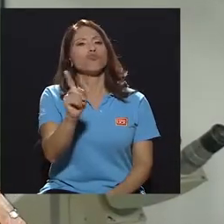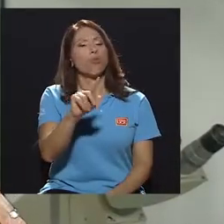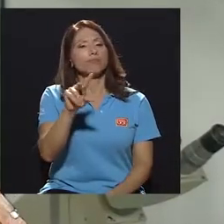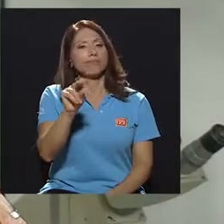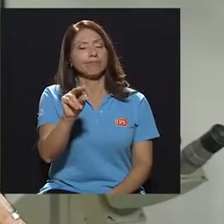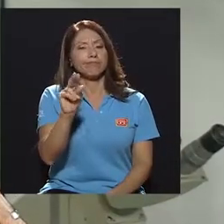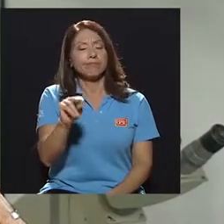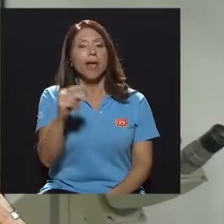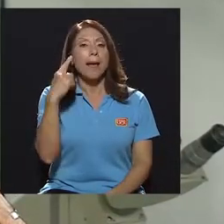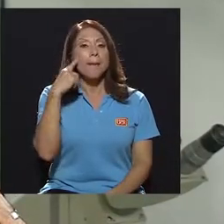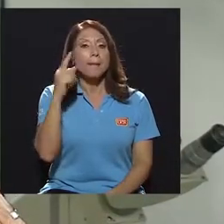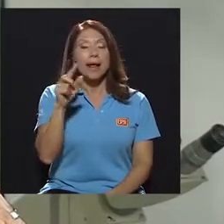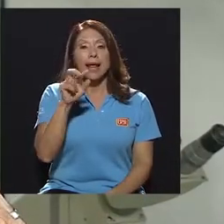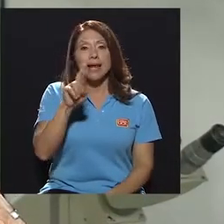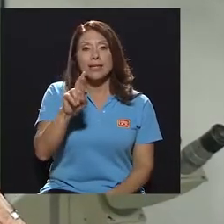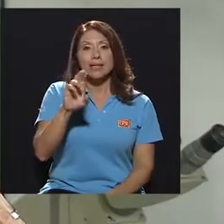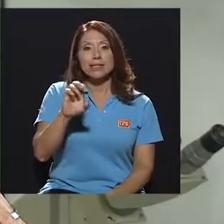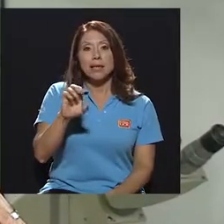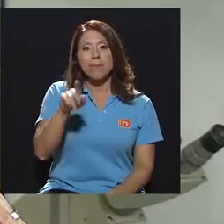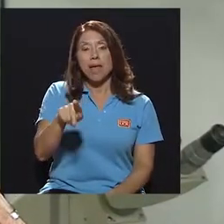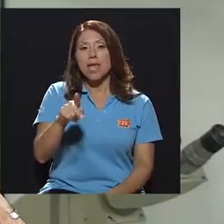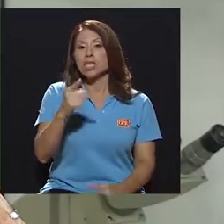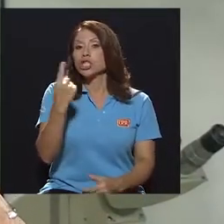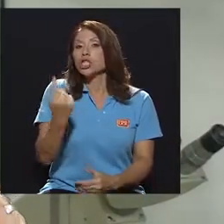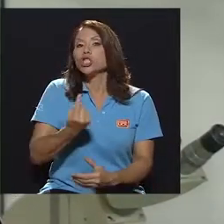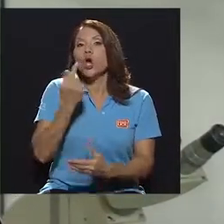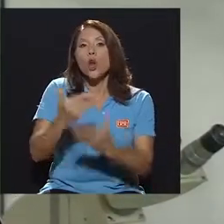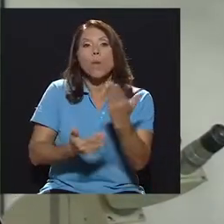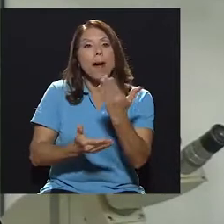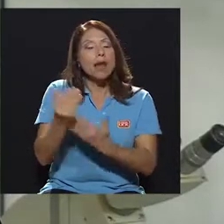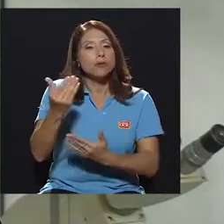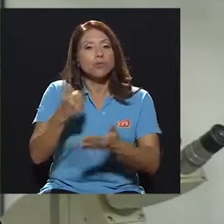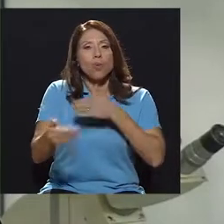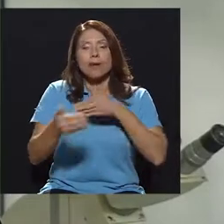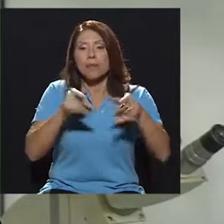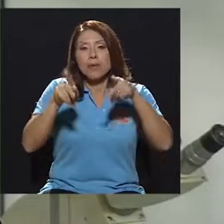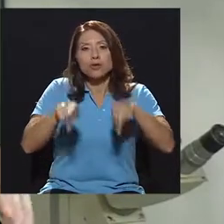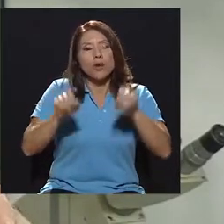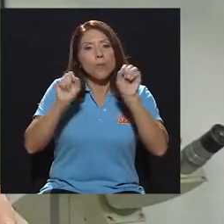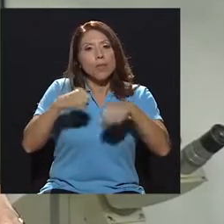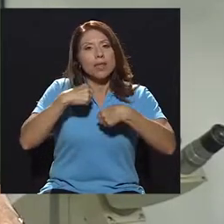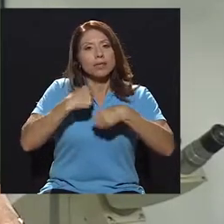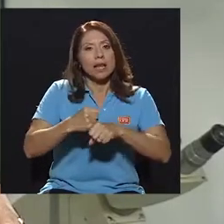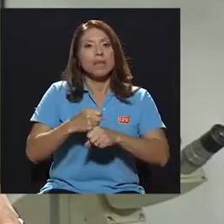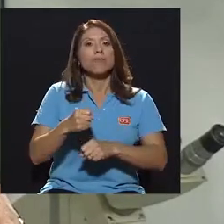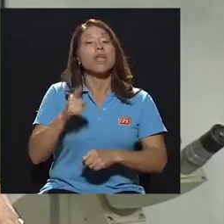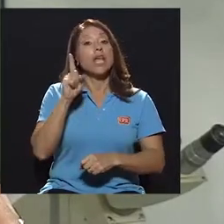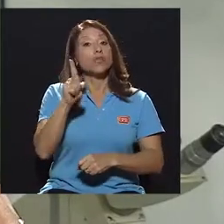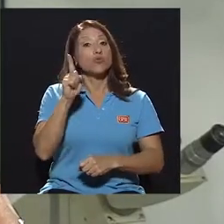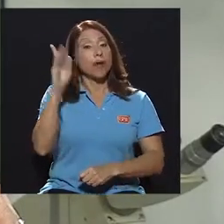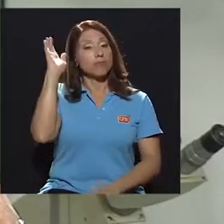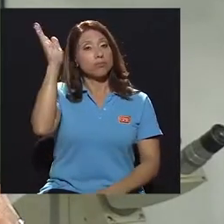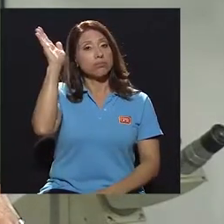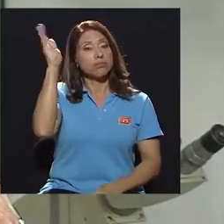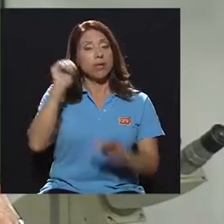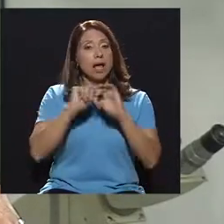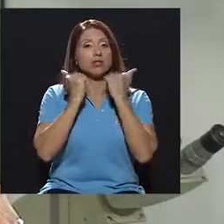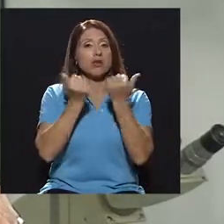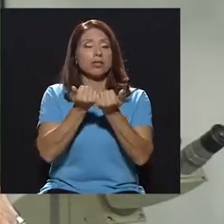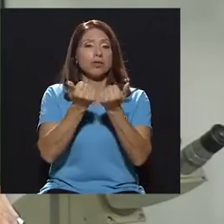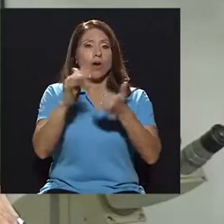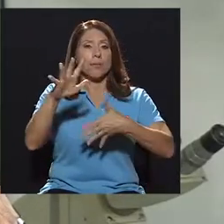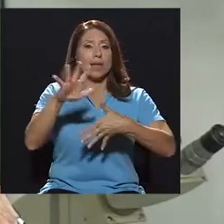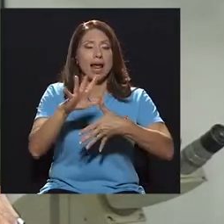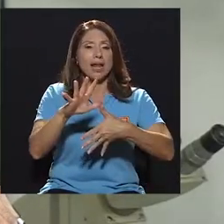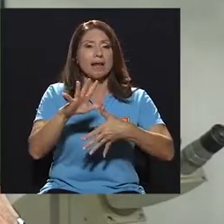comento, para el RCP solo manos cualquier persona puede hacerlo. De hecho, es una charlita que la Asociación Americana ofrece. Nosotros como Escuela de Enfermería